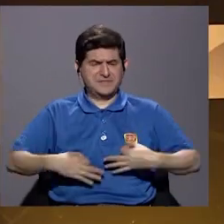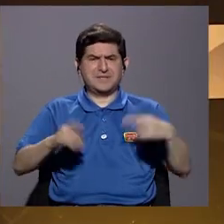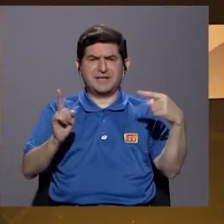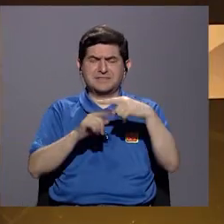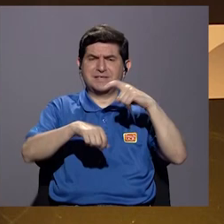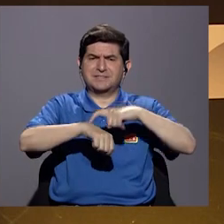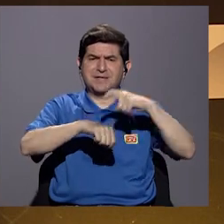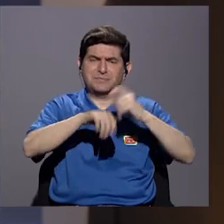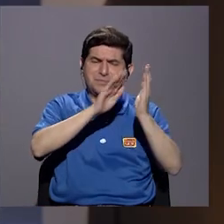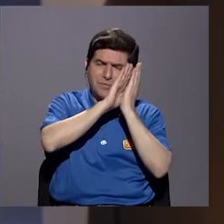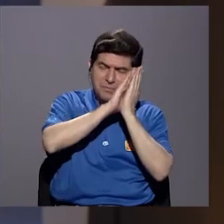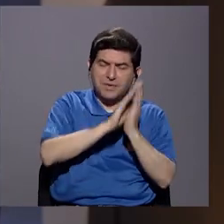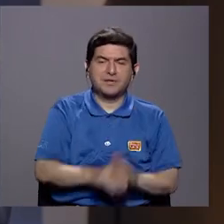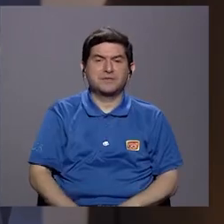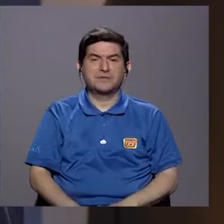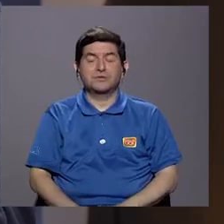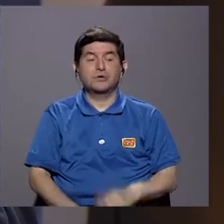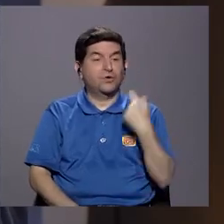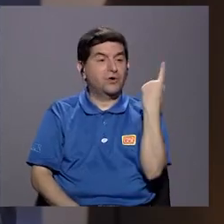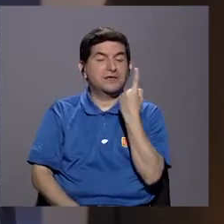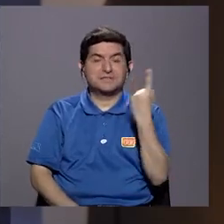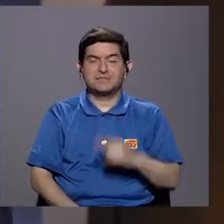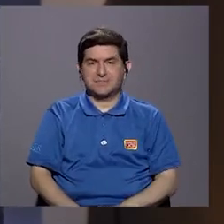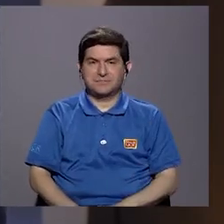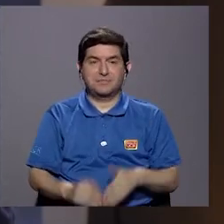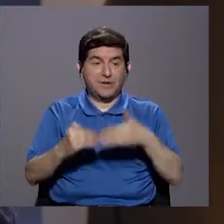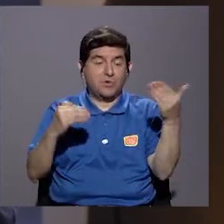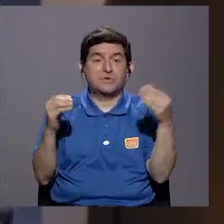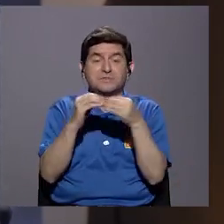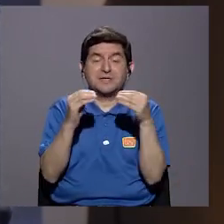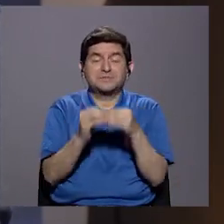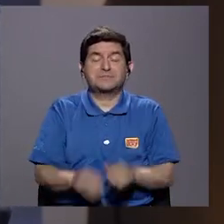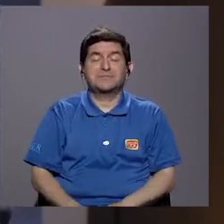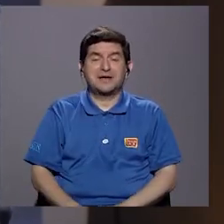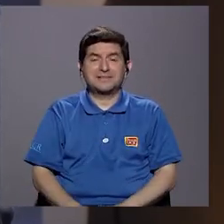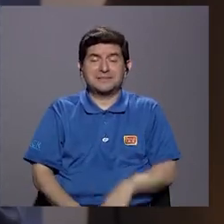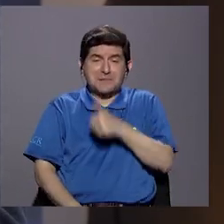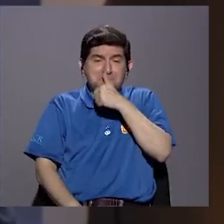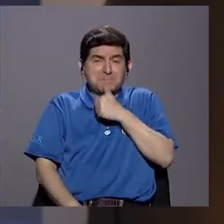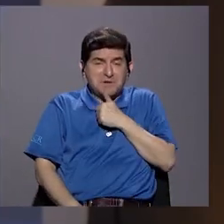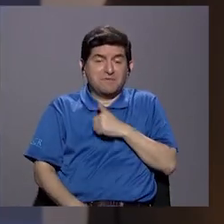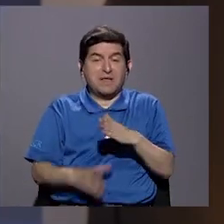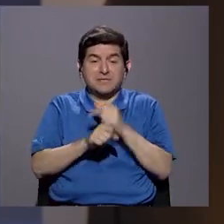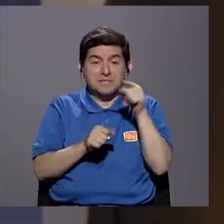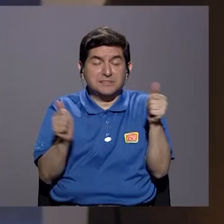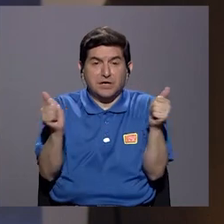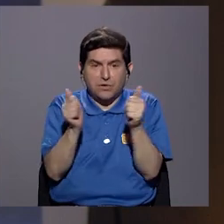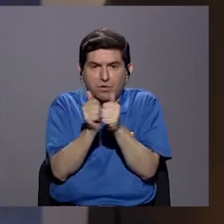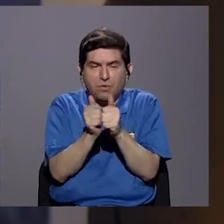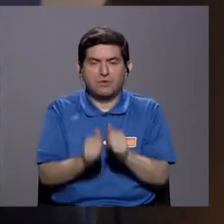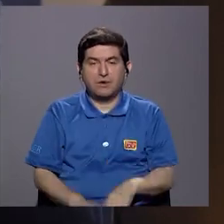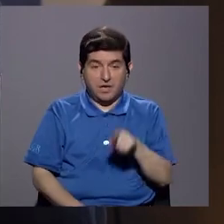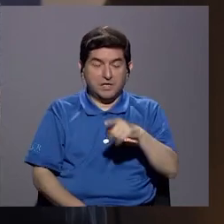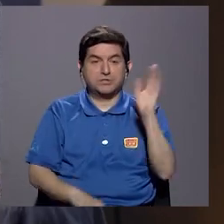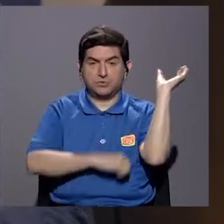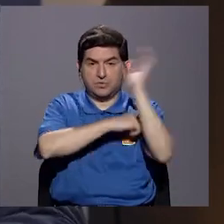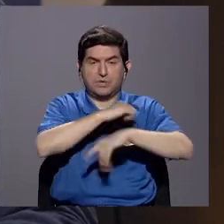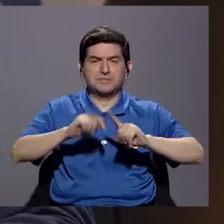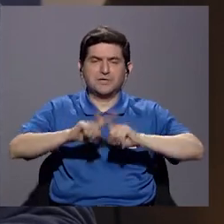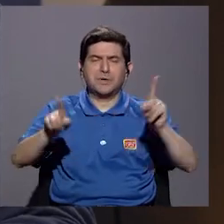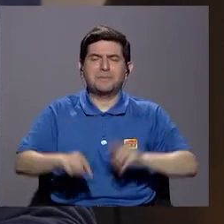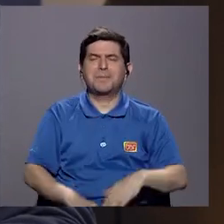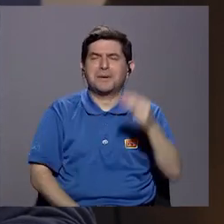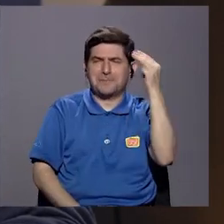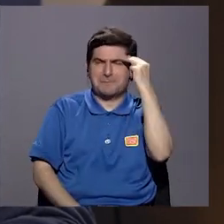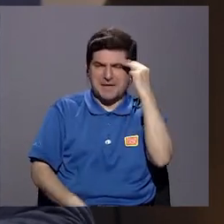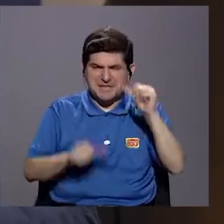hora de dormir. Todo, todo. Las cosas más íntimas hay que hacerlas con eso. Eso es un castigo. Pero claro, nuestra mente sigue siendo una